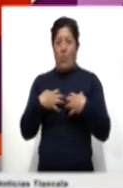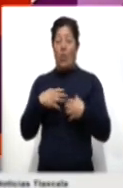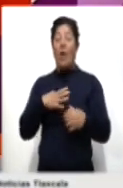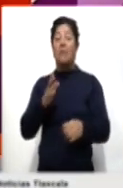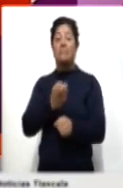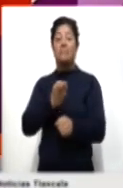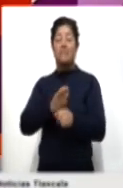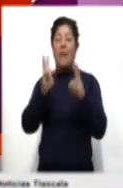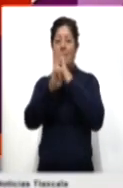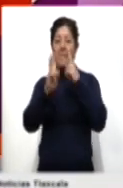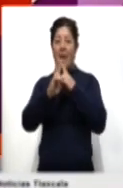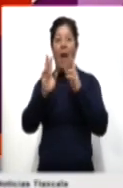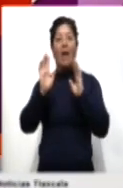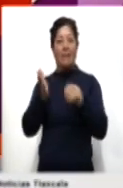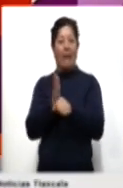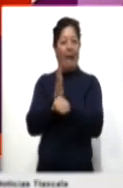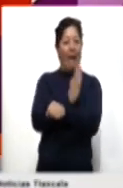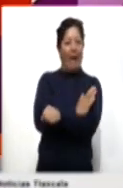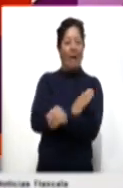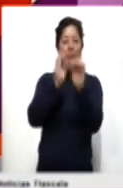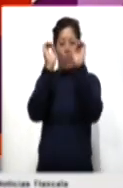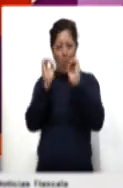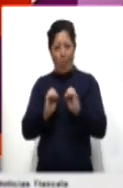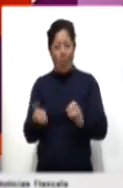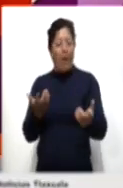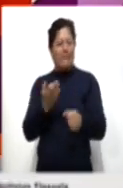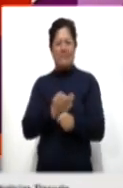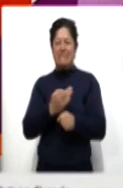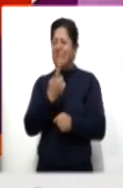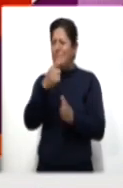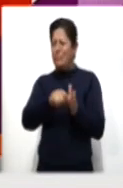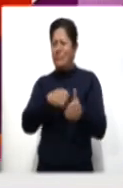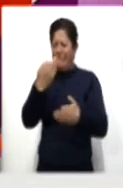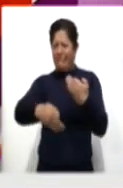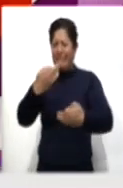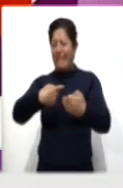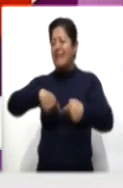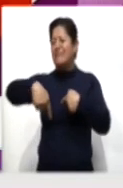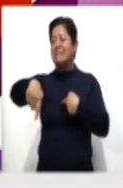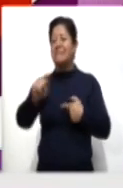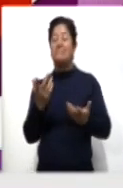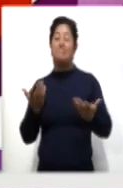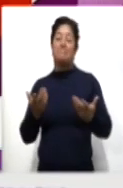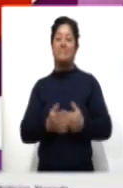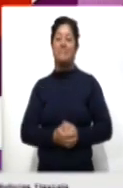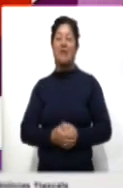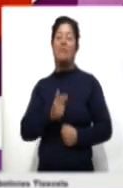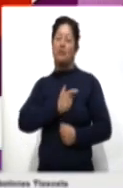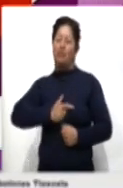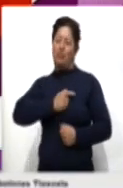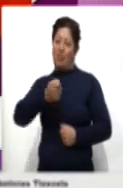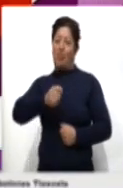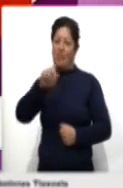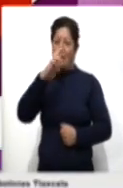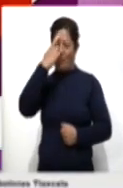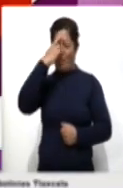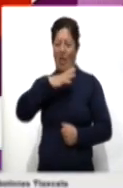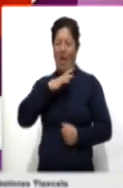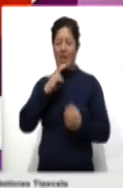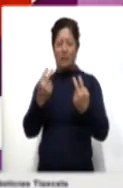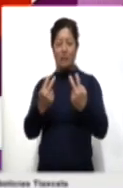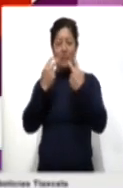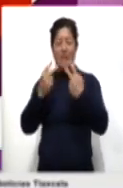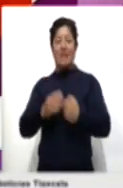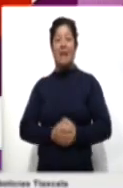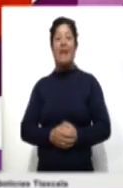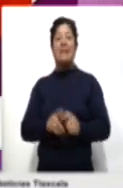verano y ya se está adelantando el otoño prácticamente a un mes de que inicie. Me da muchísimo gusto saludarle. Le recuerdo que nos estamos viendo a